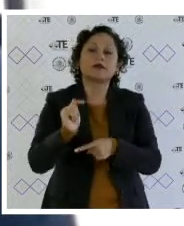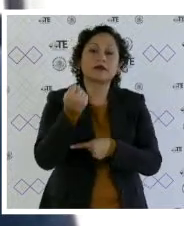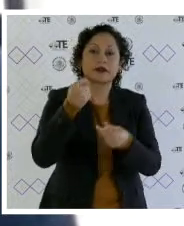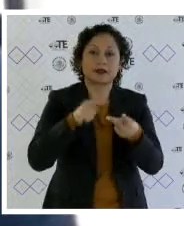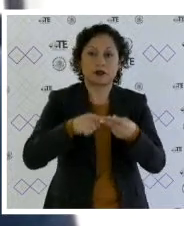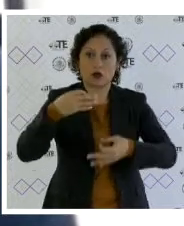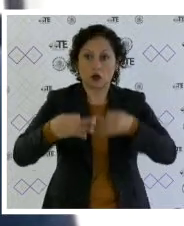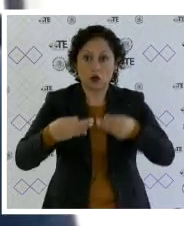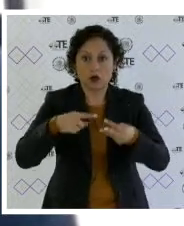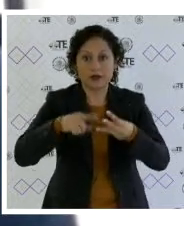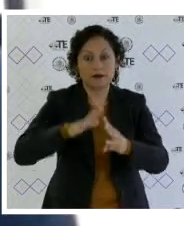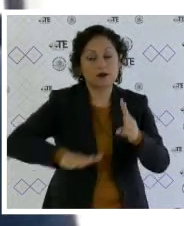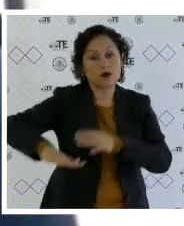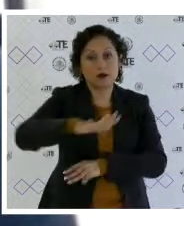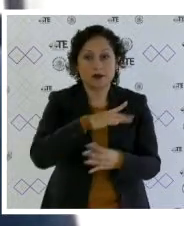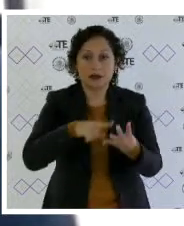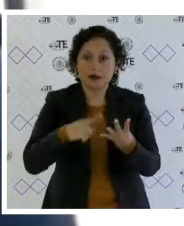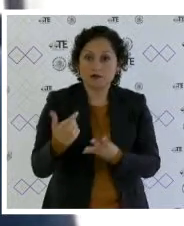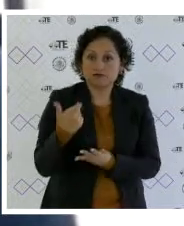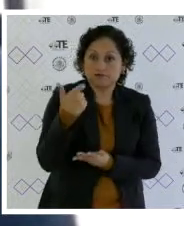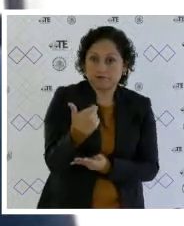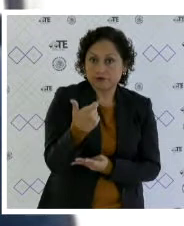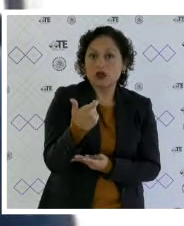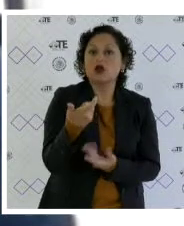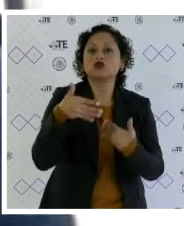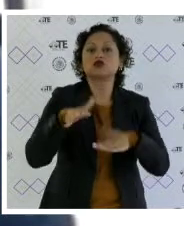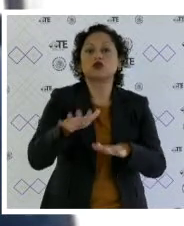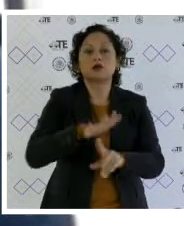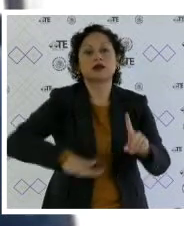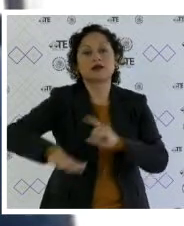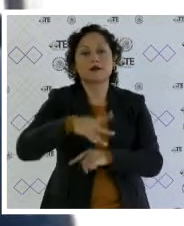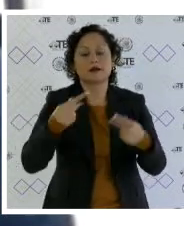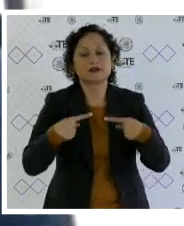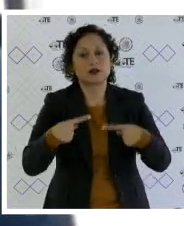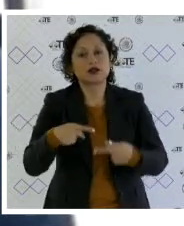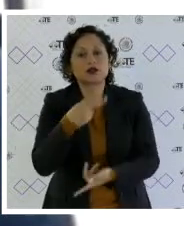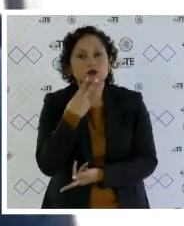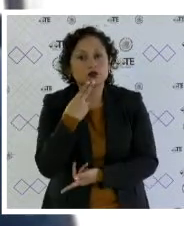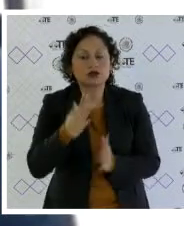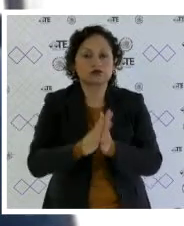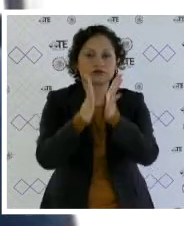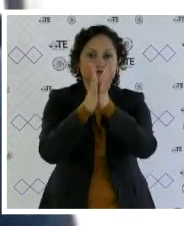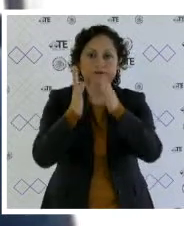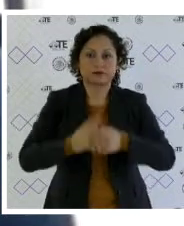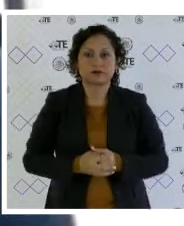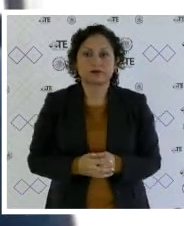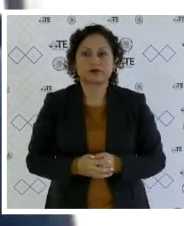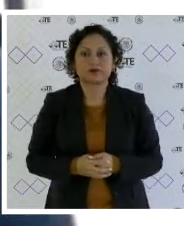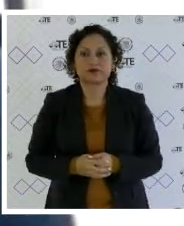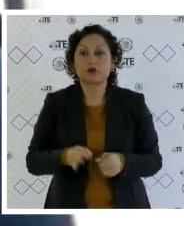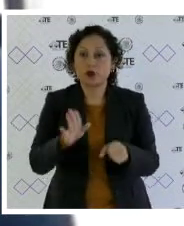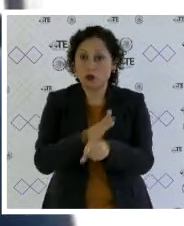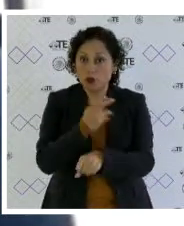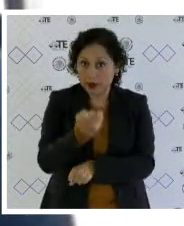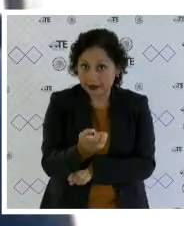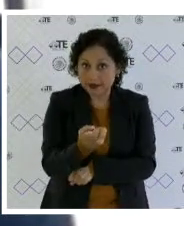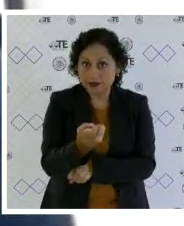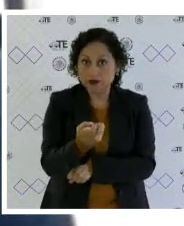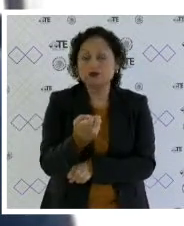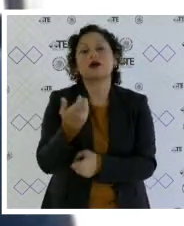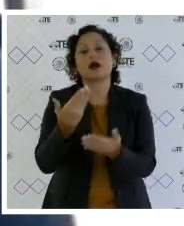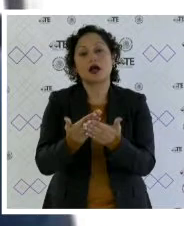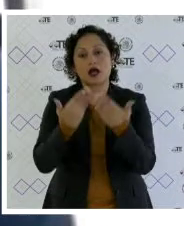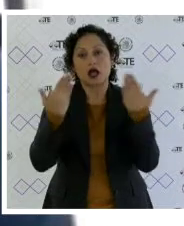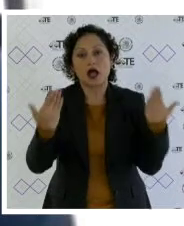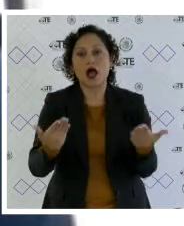ambiental, financiero y de impacto de beneficio comunitario y público. En consecuencia, lo procedente es